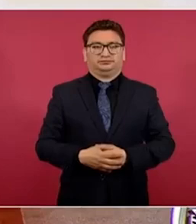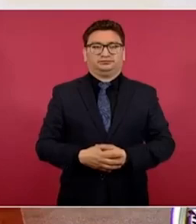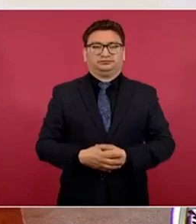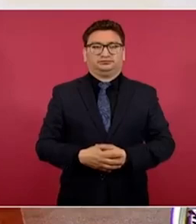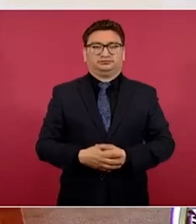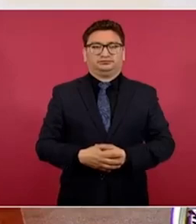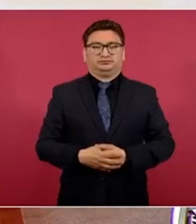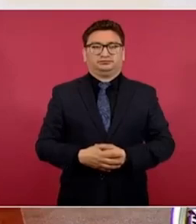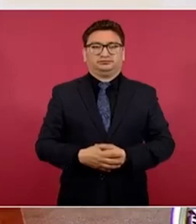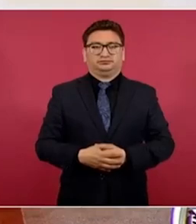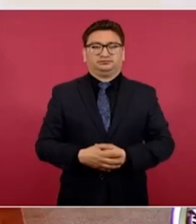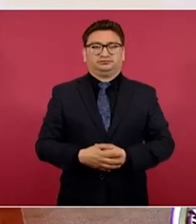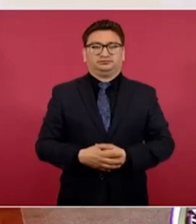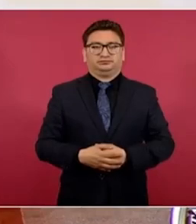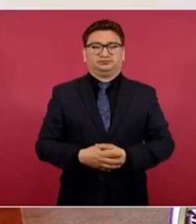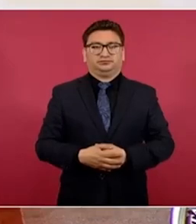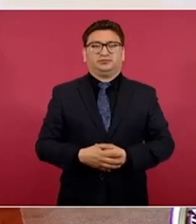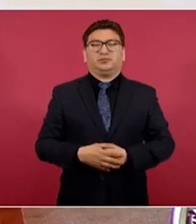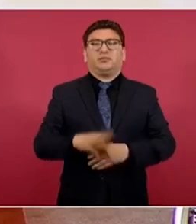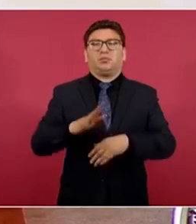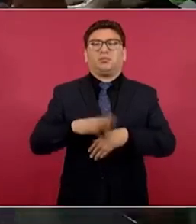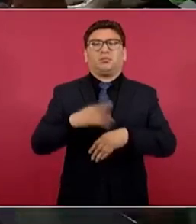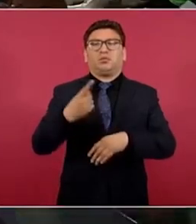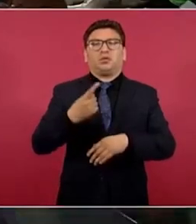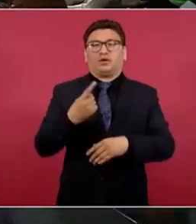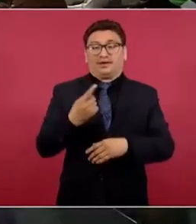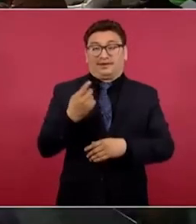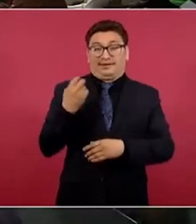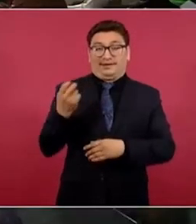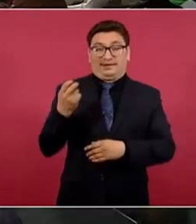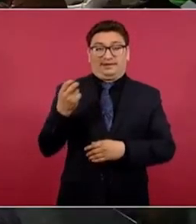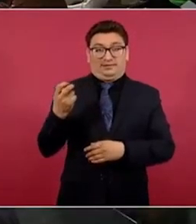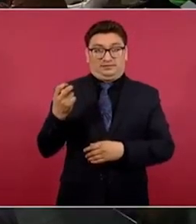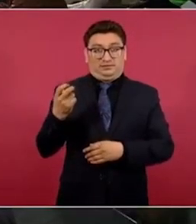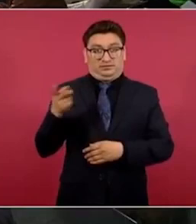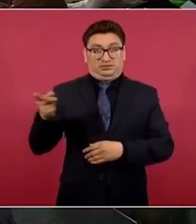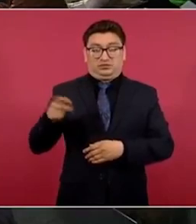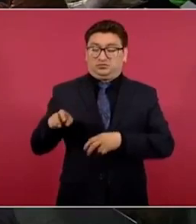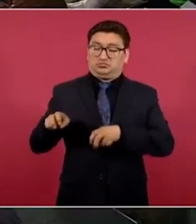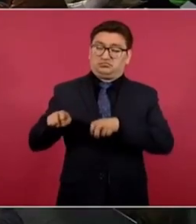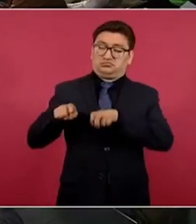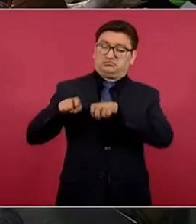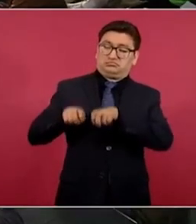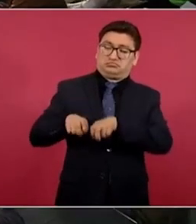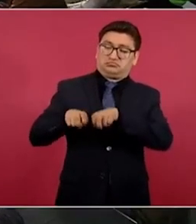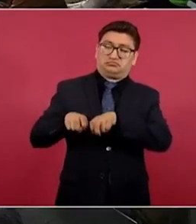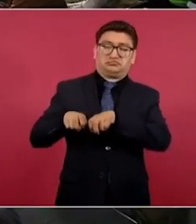Porque eso de que esté sentado